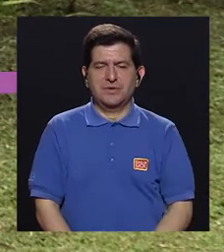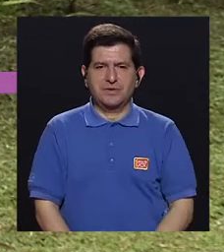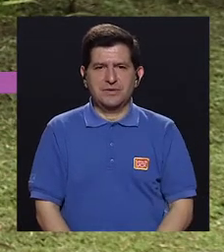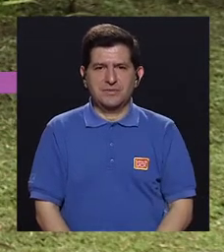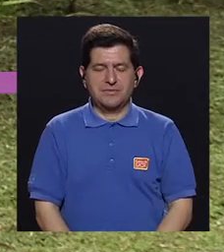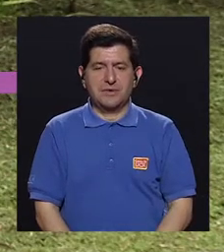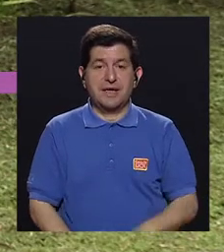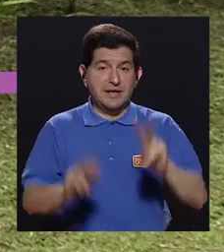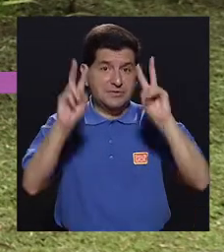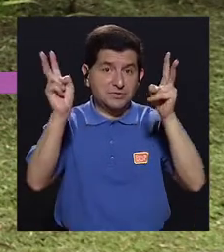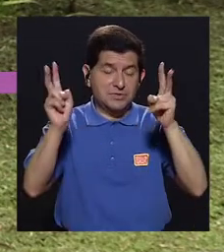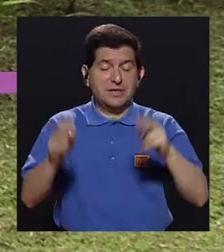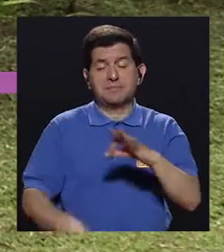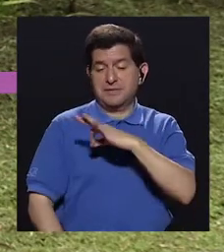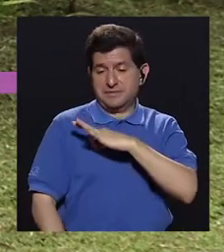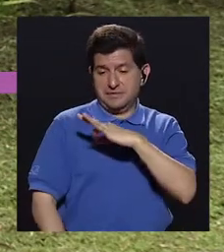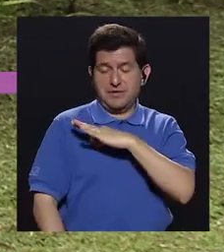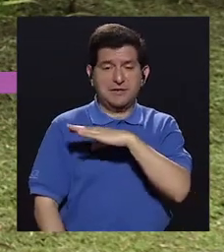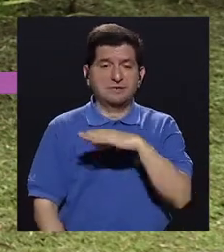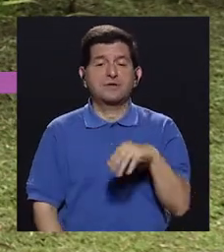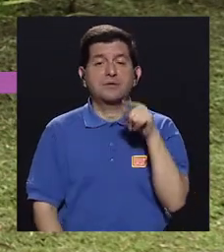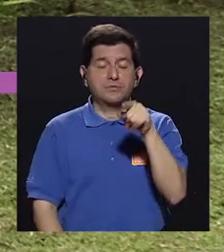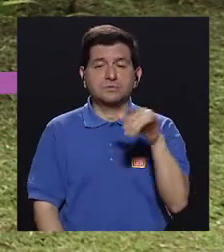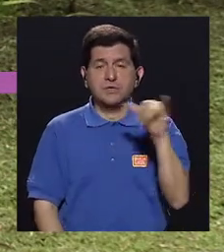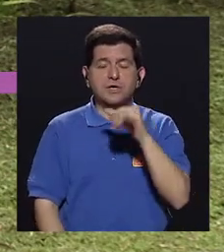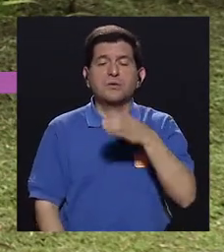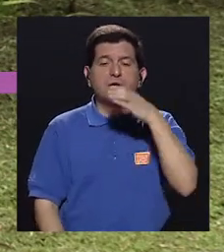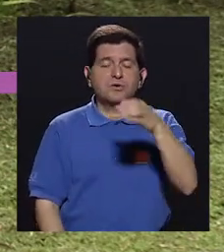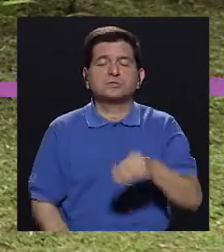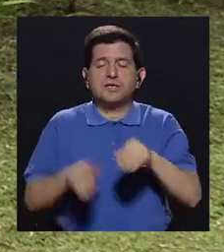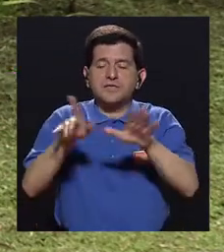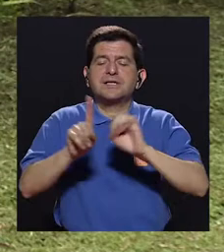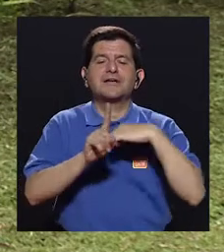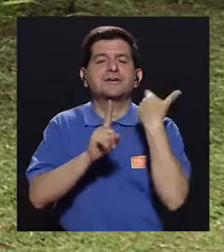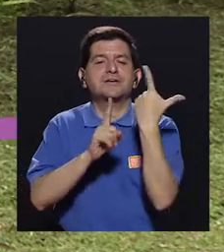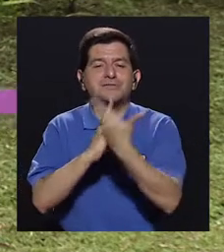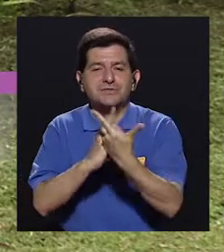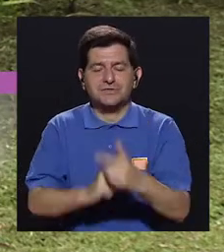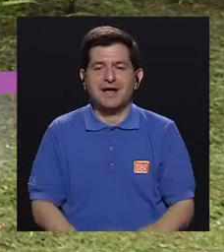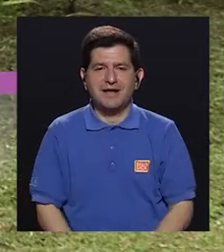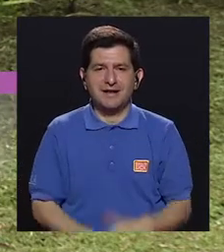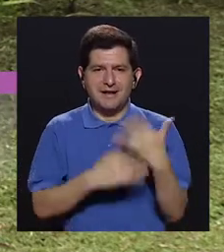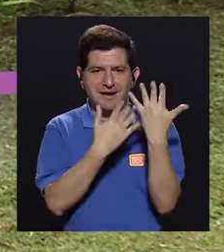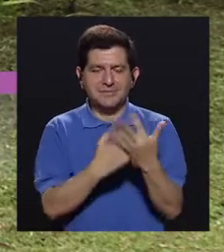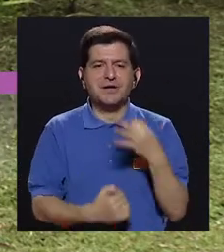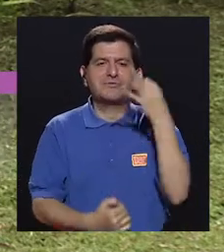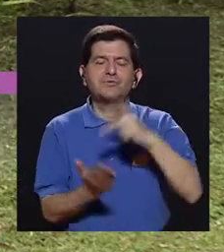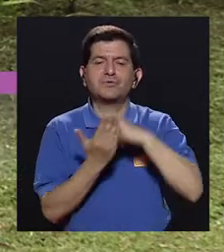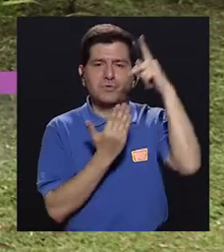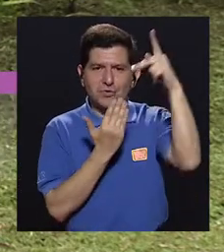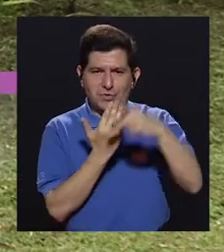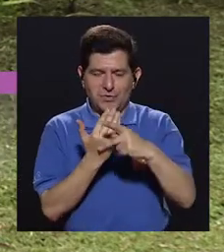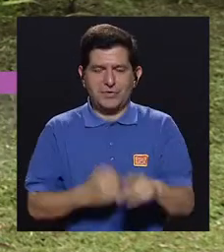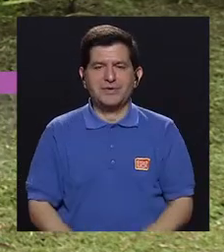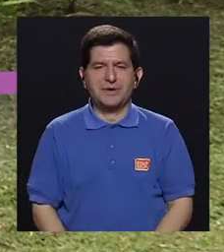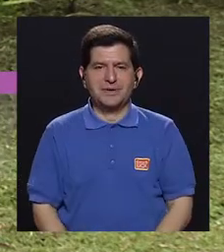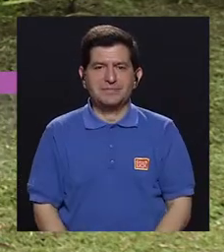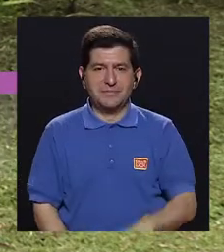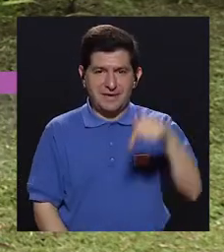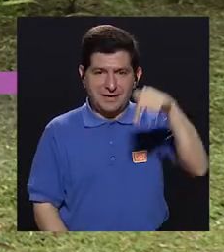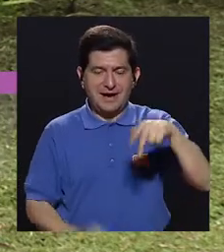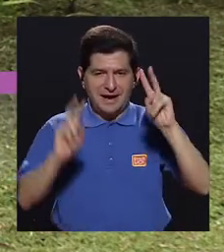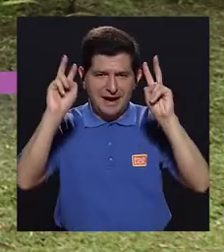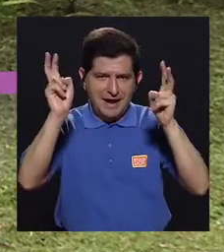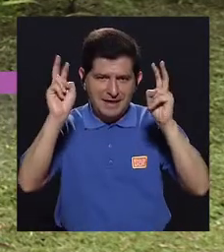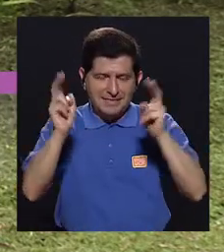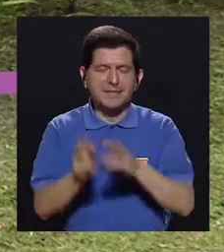en temas de bienestar y además sus sugerencias por nuestras redes sociales. Les esperamos en una próxima edición con